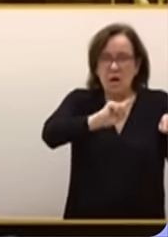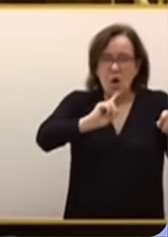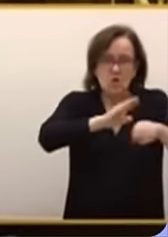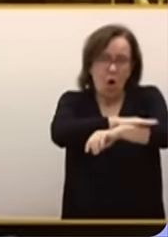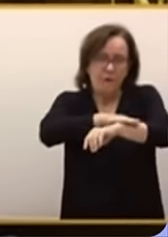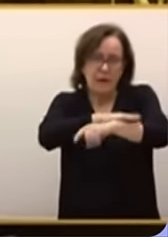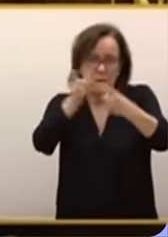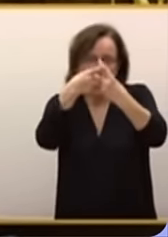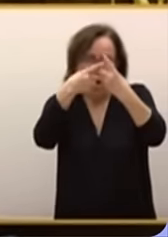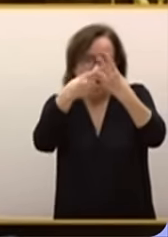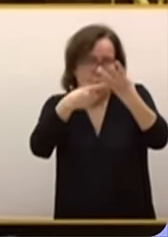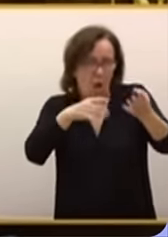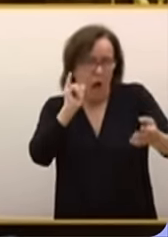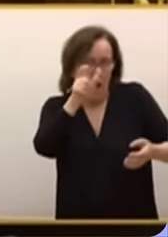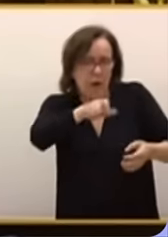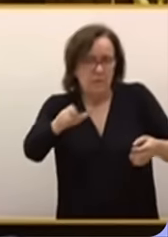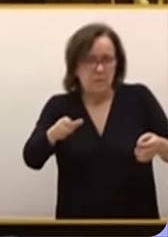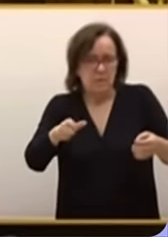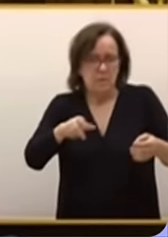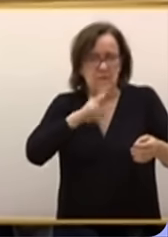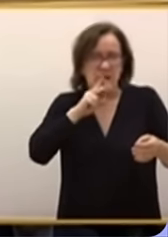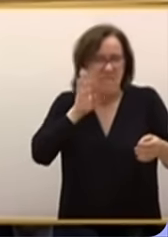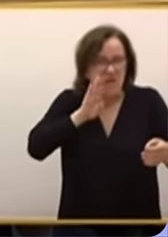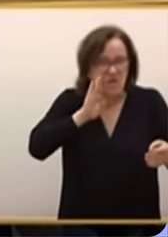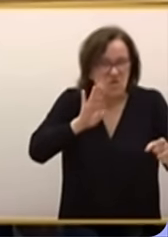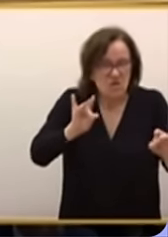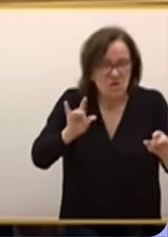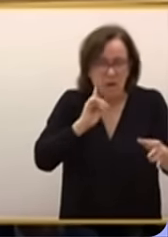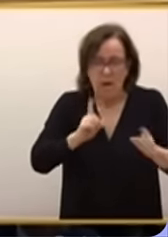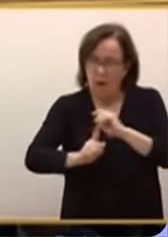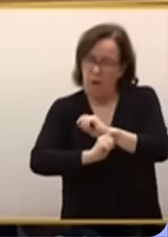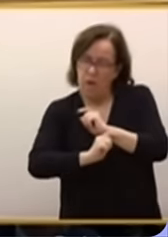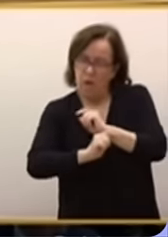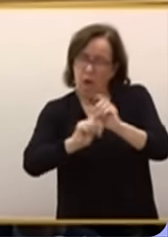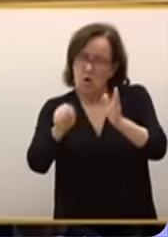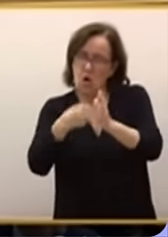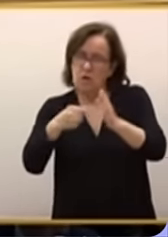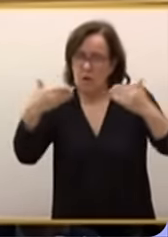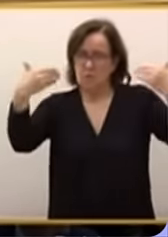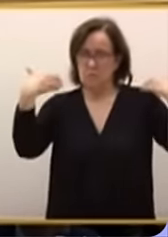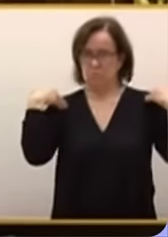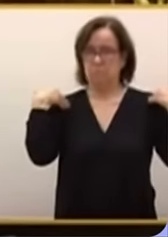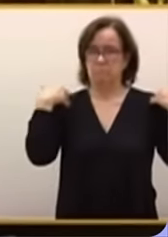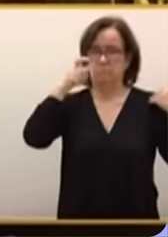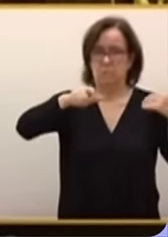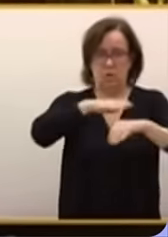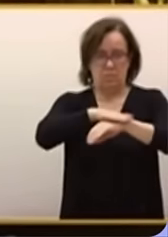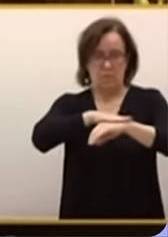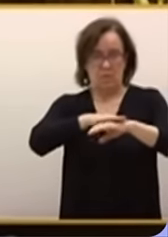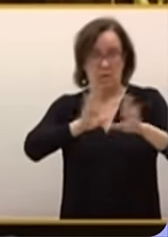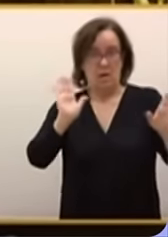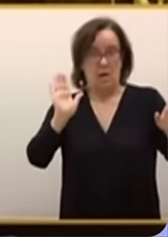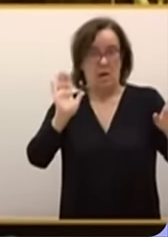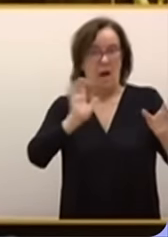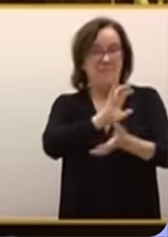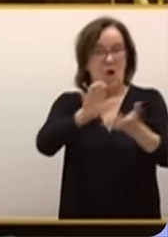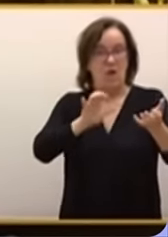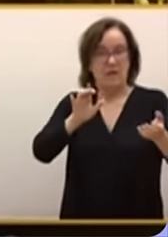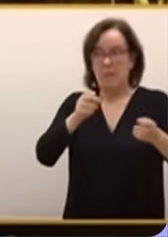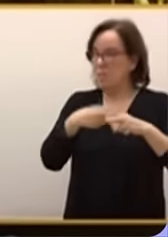su gobierno. Y habla de fango. Amaños de contratos por altos cargos de su gobierno. Y habla de violencia política.